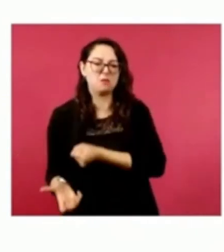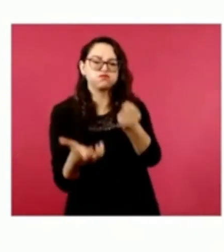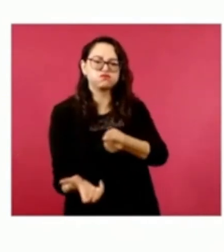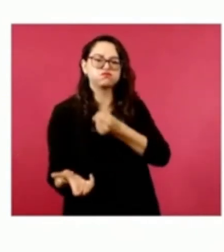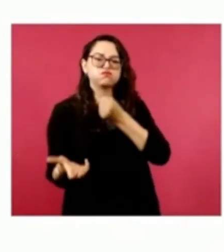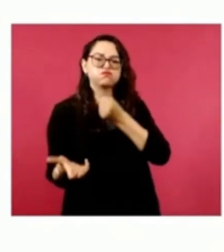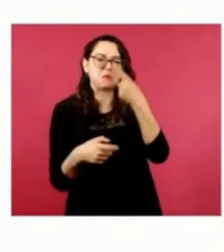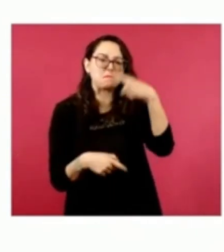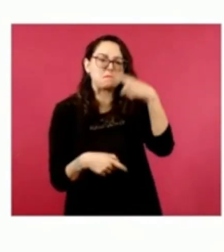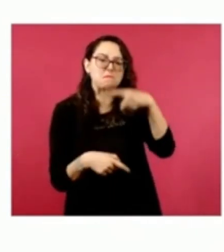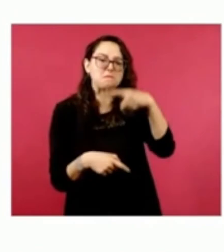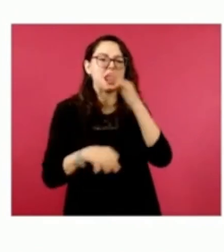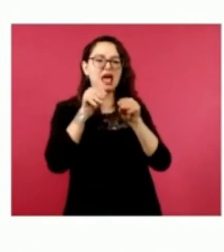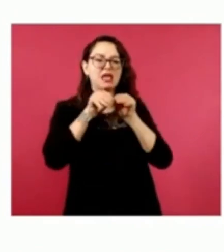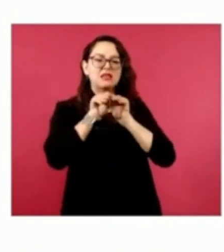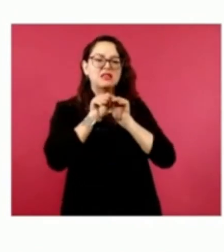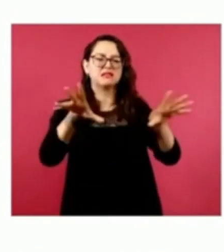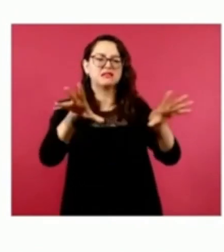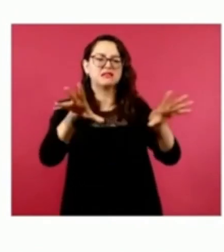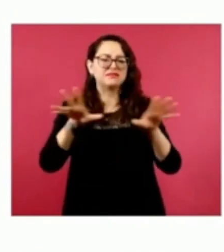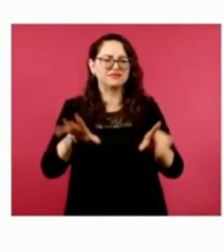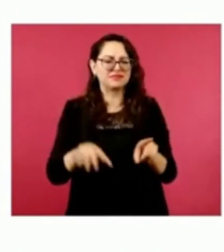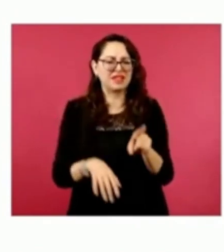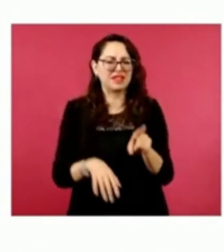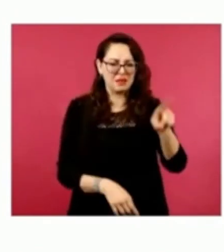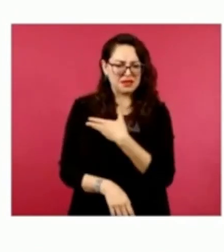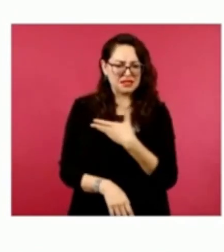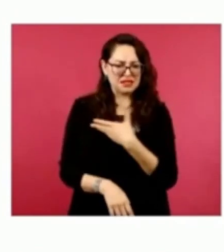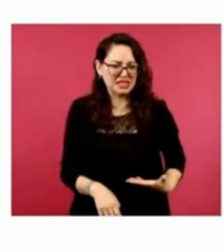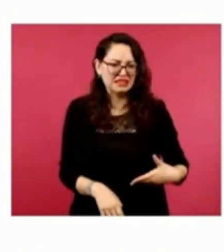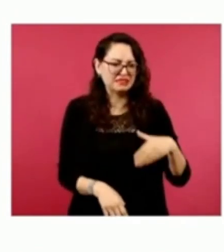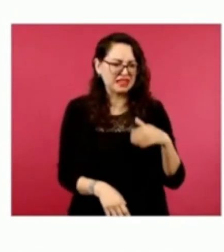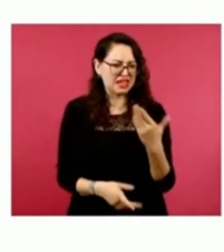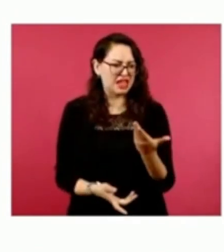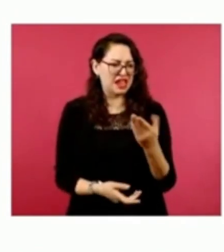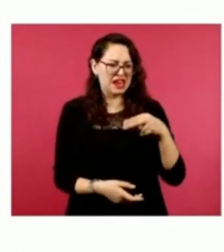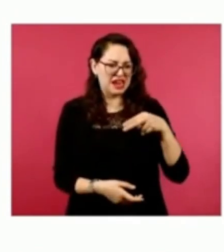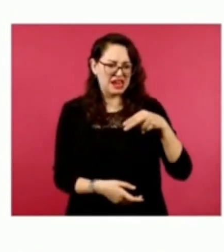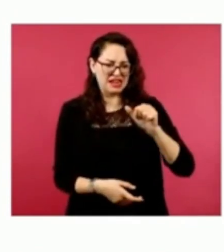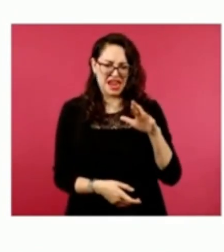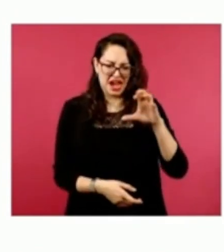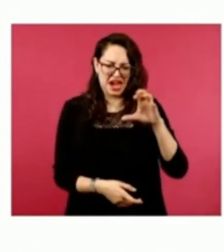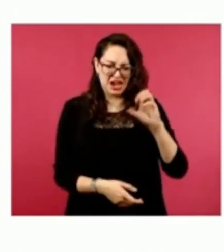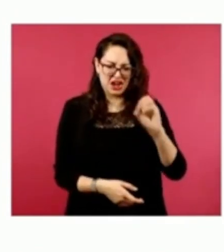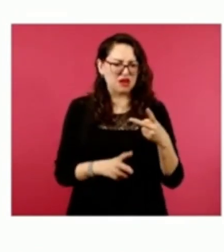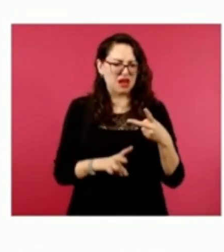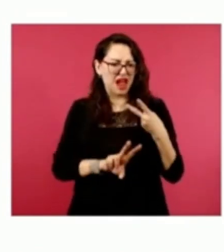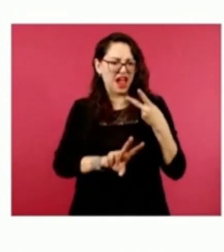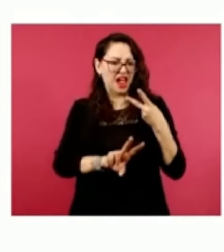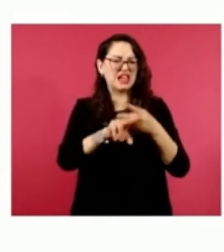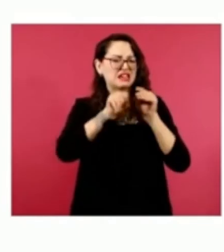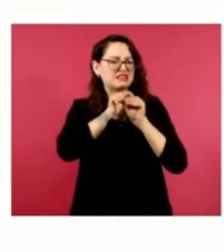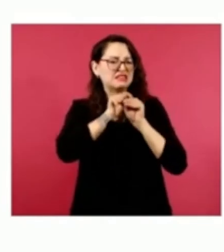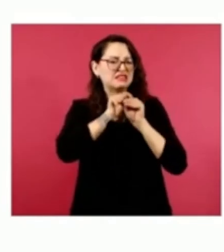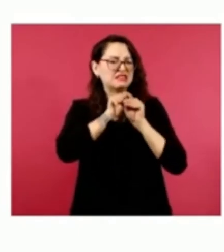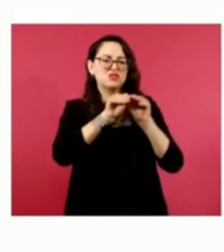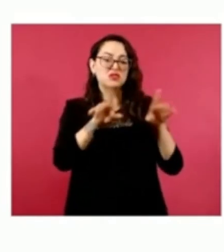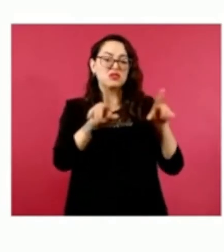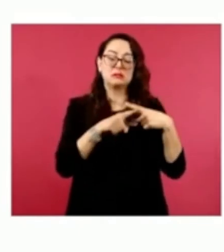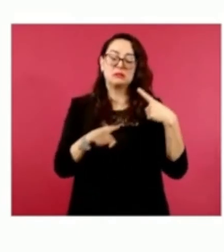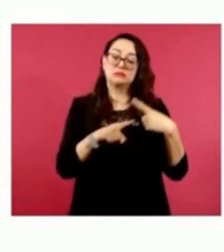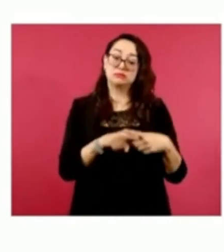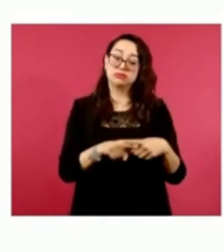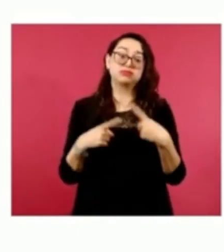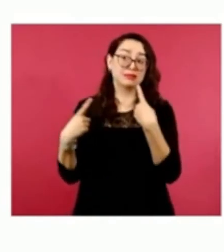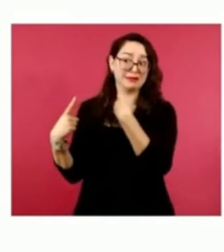¿quién está detrás de esta campaña que dice que López Obrador es un narcopresidente? Es difícil saberlo. Hay diferentes actores. Hay múltiples rutas de financiamiento.